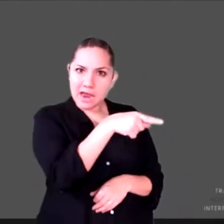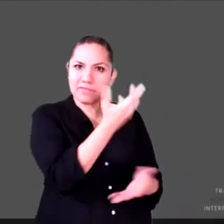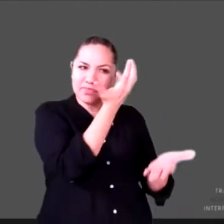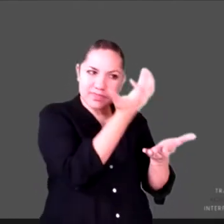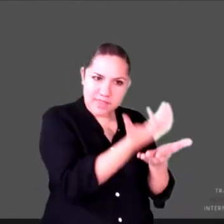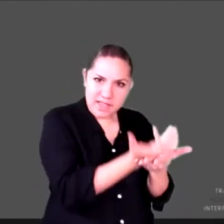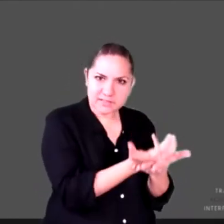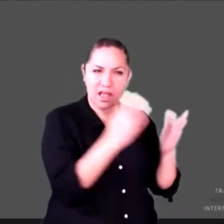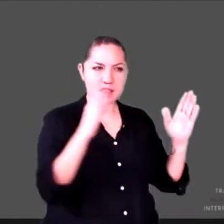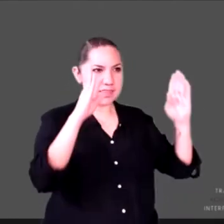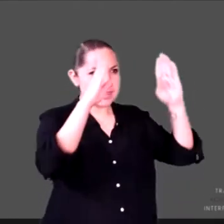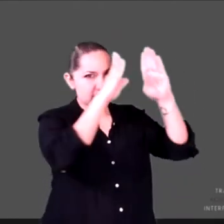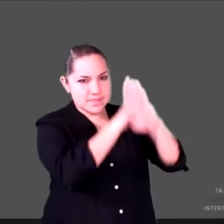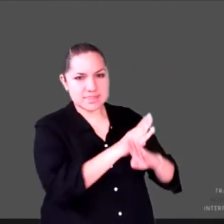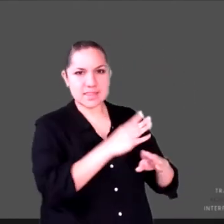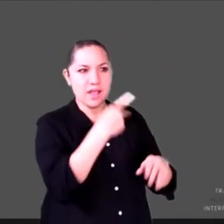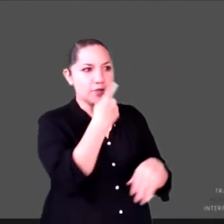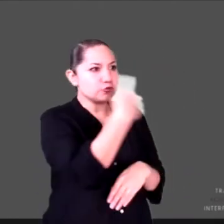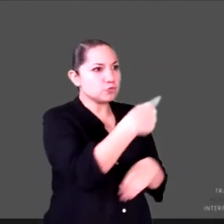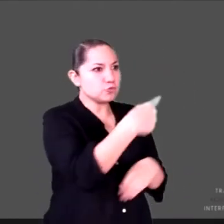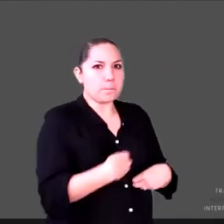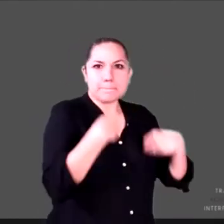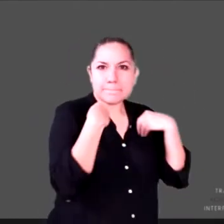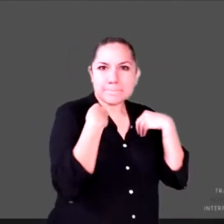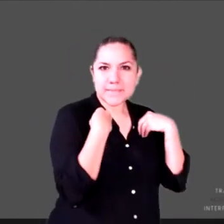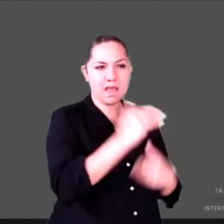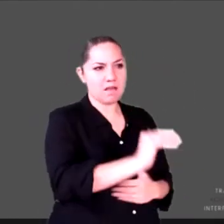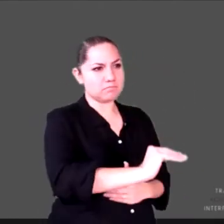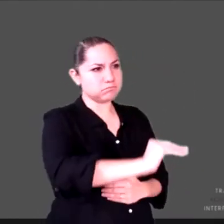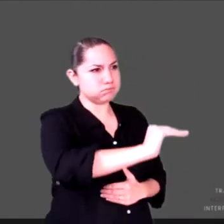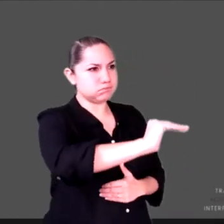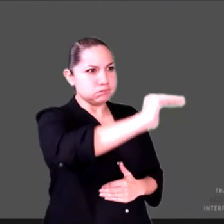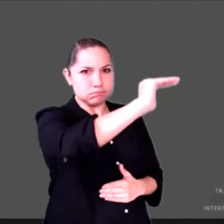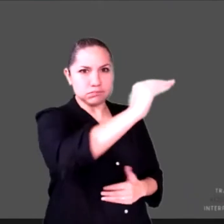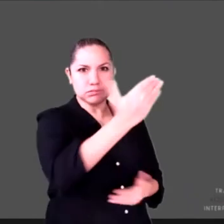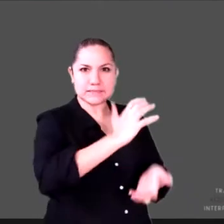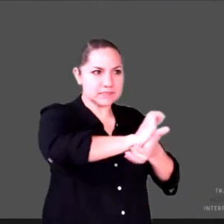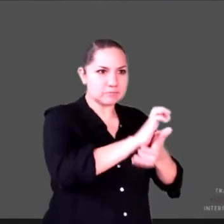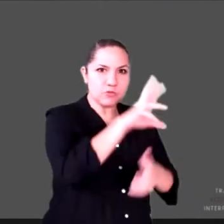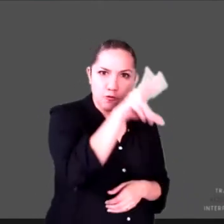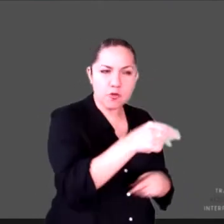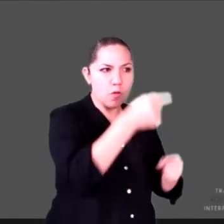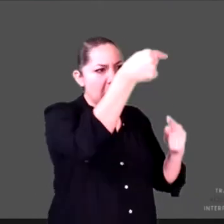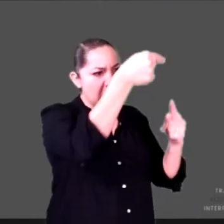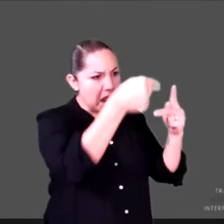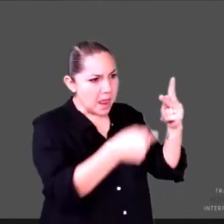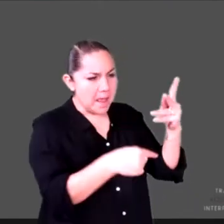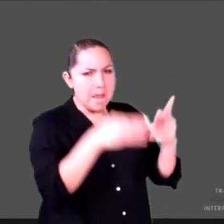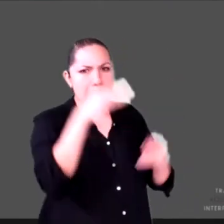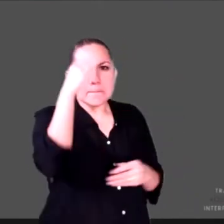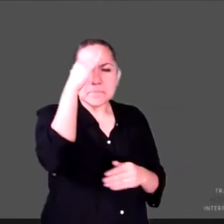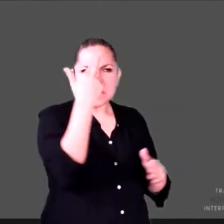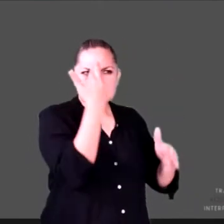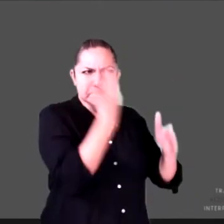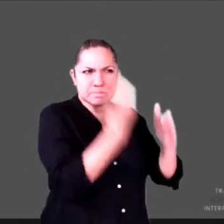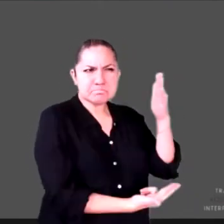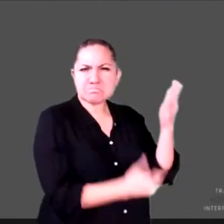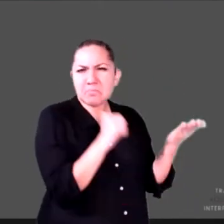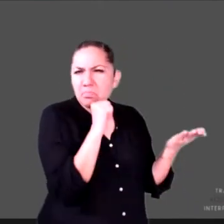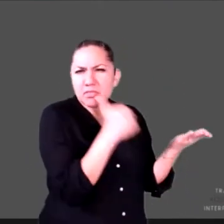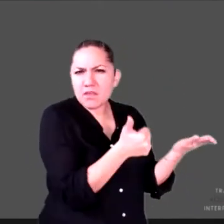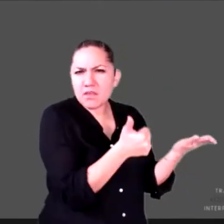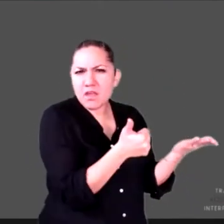supervivencia incluso y al desarrollo, a la no discriminación, entre muchos otros temas. Entre los factores que